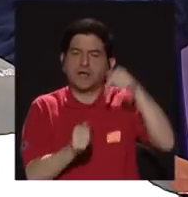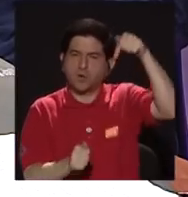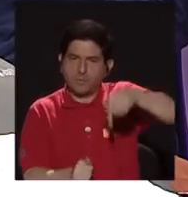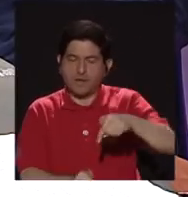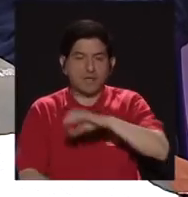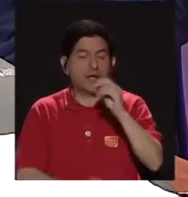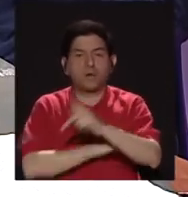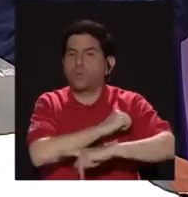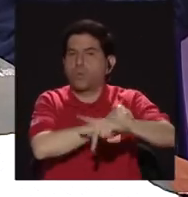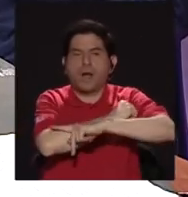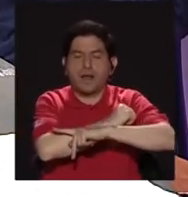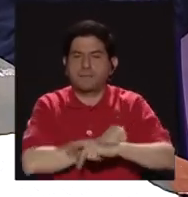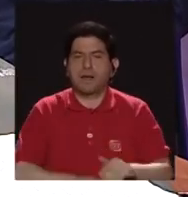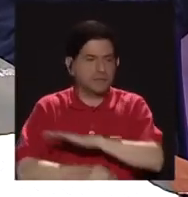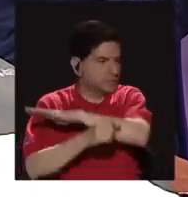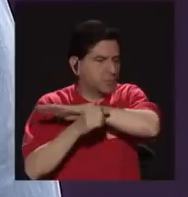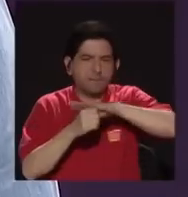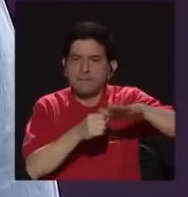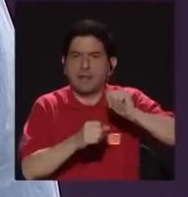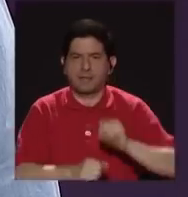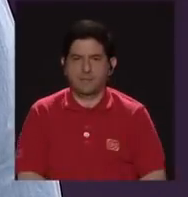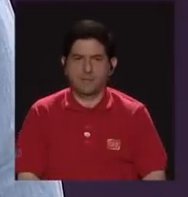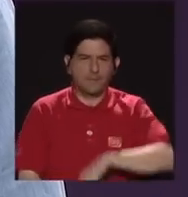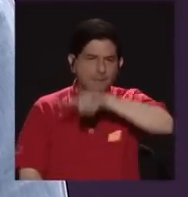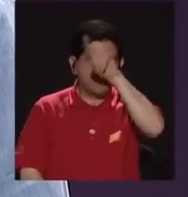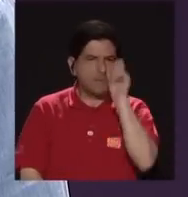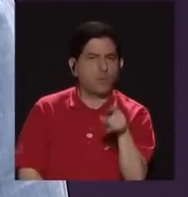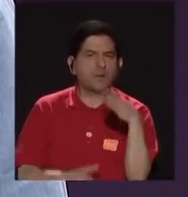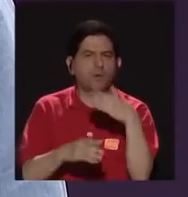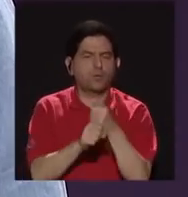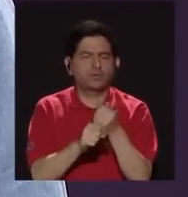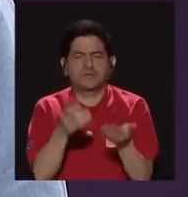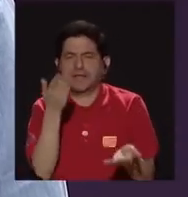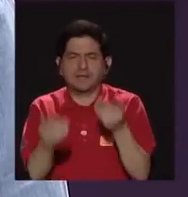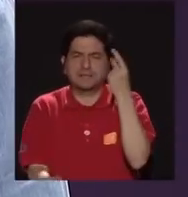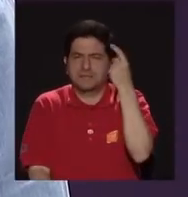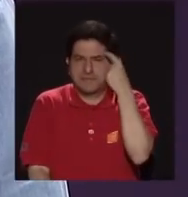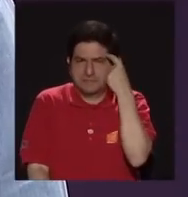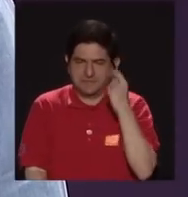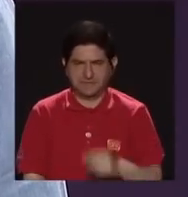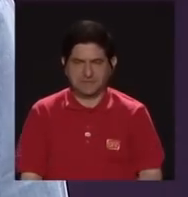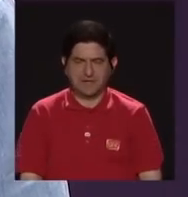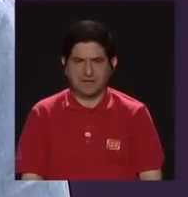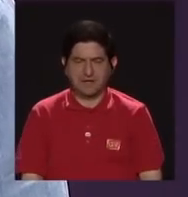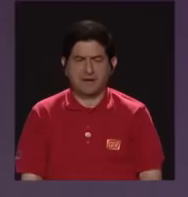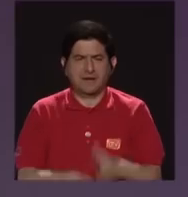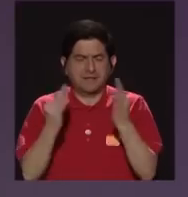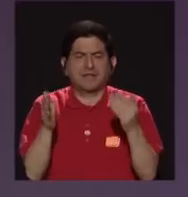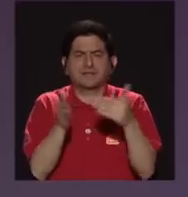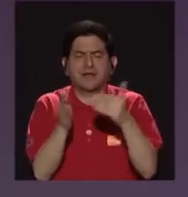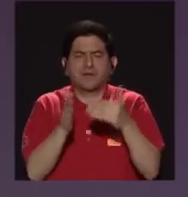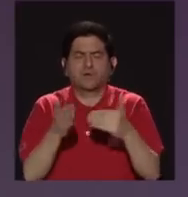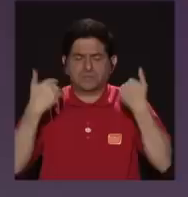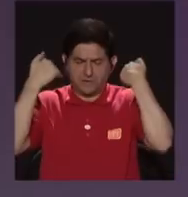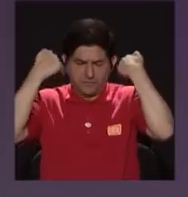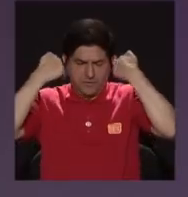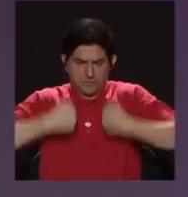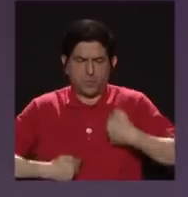hoy, o al país en pleno, ¿qué preguntas harías, más que todo, vías de cómo rehumanizarnos?